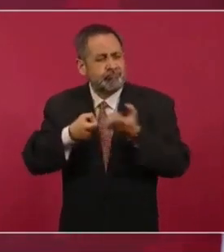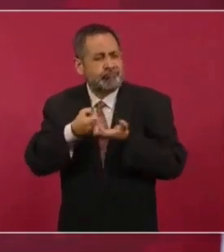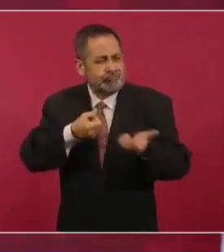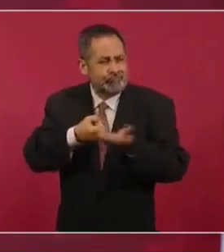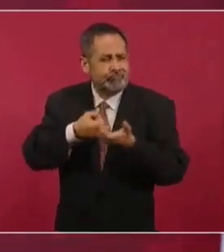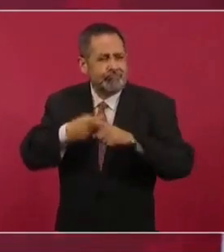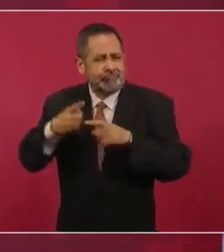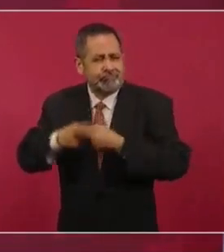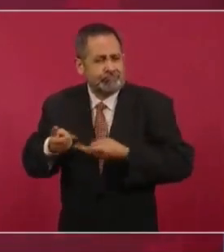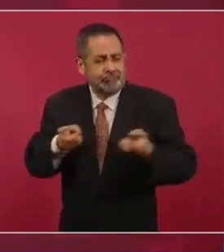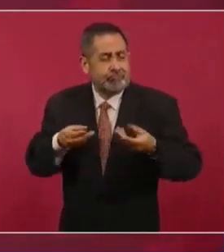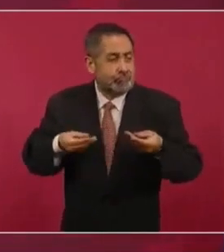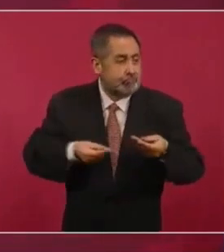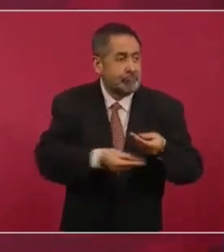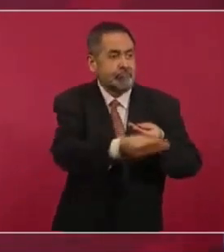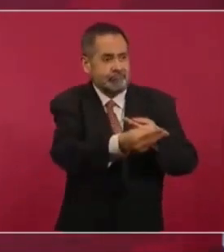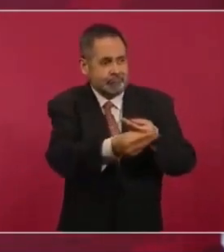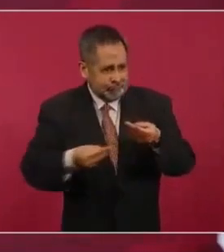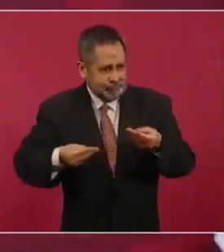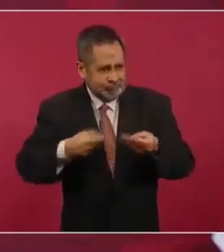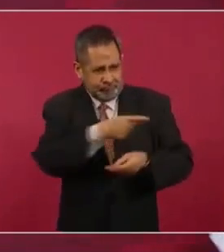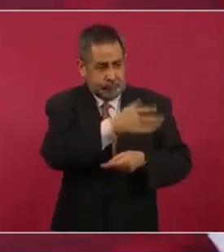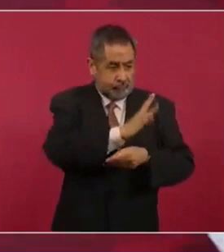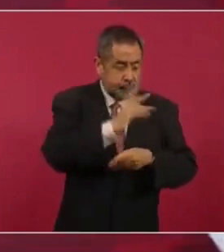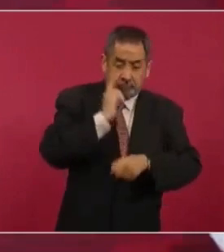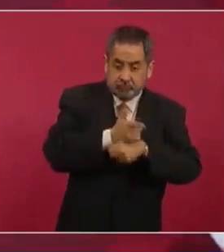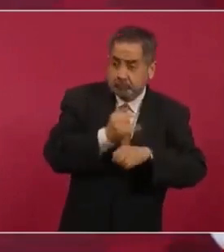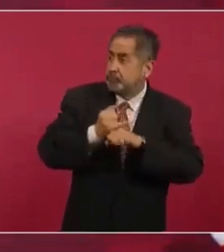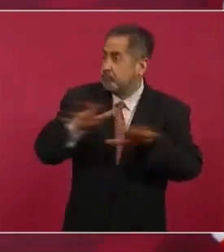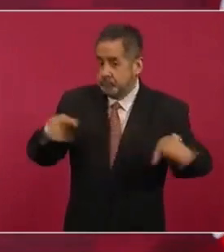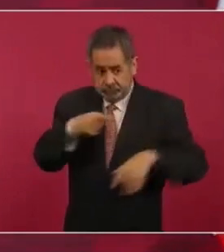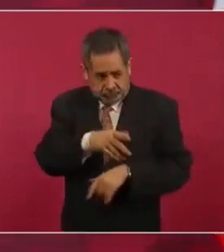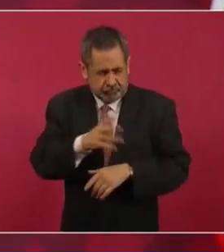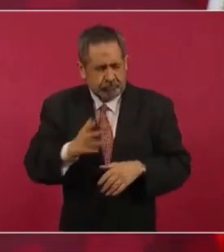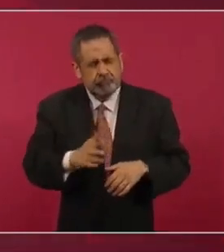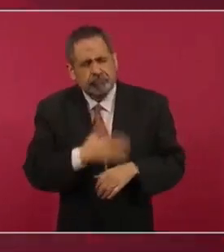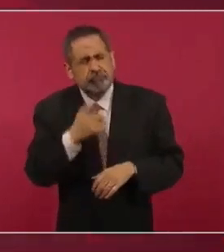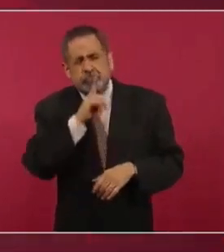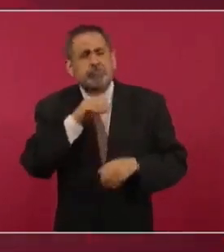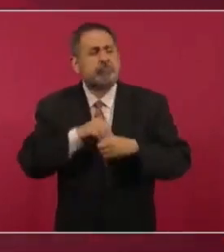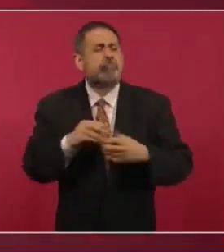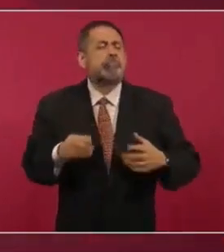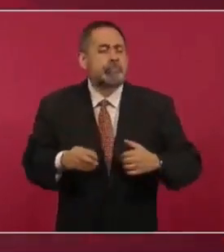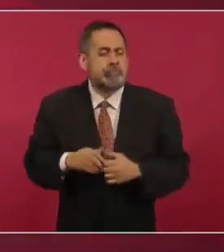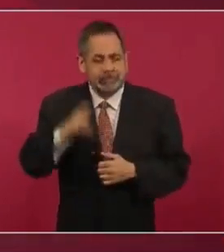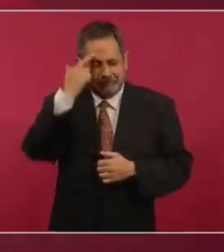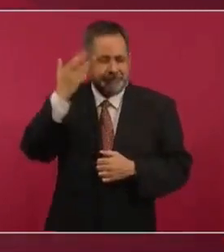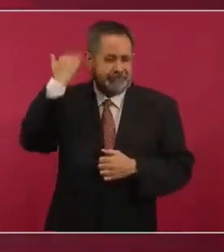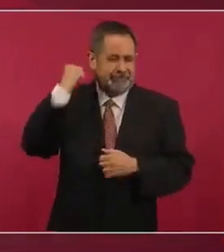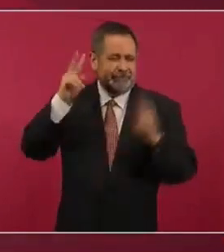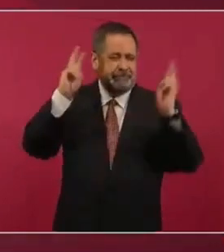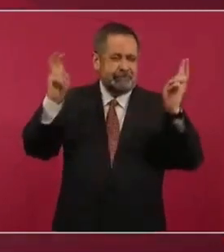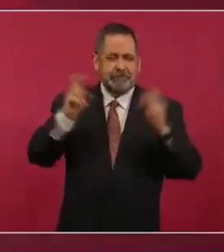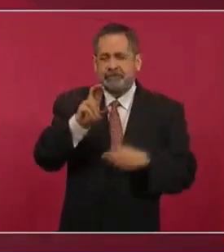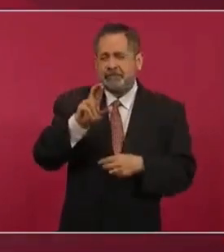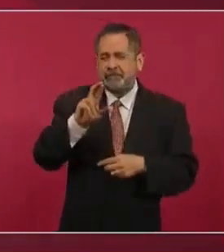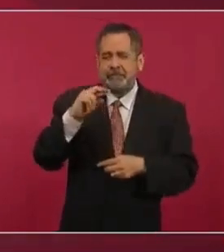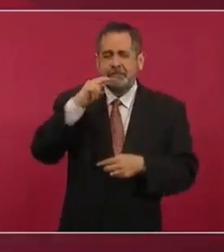la entrada de armas de Estados Unidos a México en el operativo Rápido y Furioso,